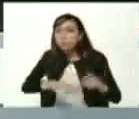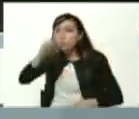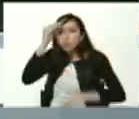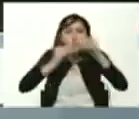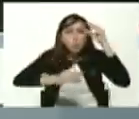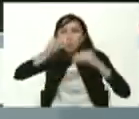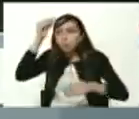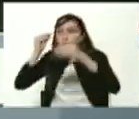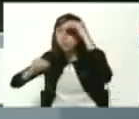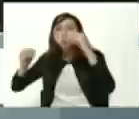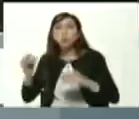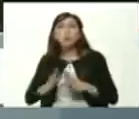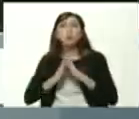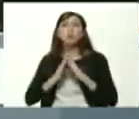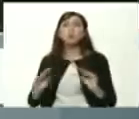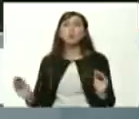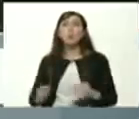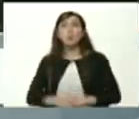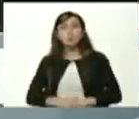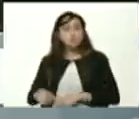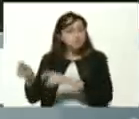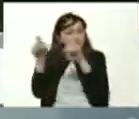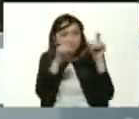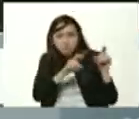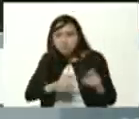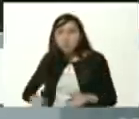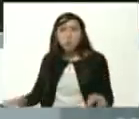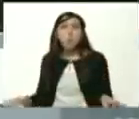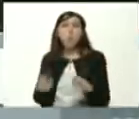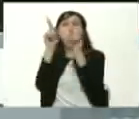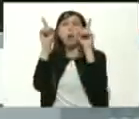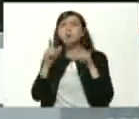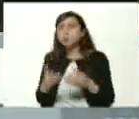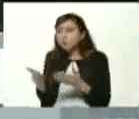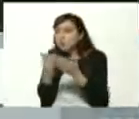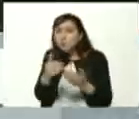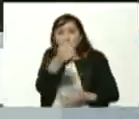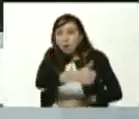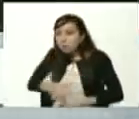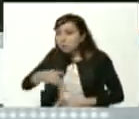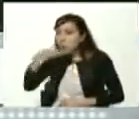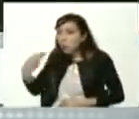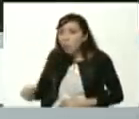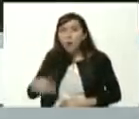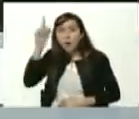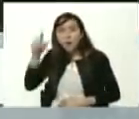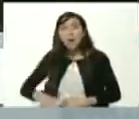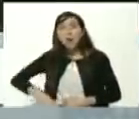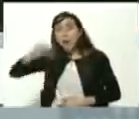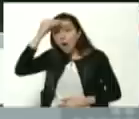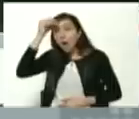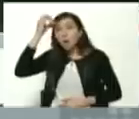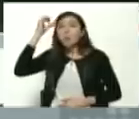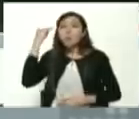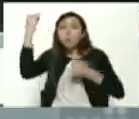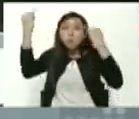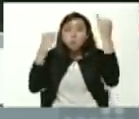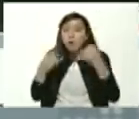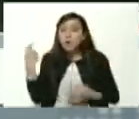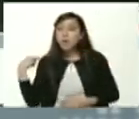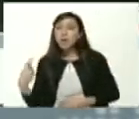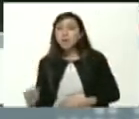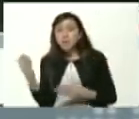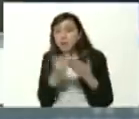y aprendiendo enseñan igual que ustedes estudiantes aprendiendo con su inteligencia y su capacidad de estudio